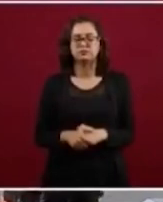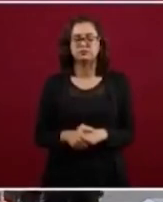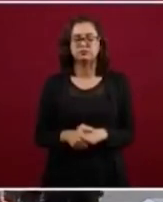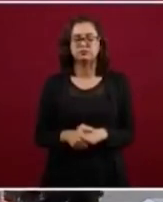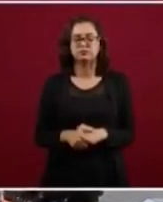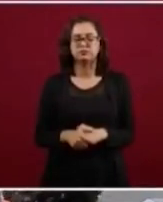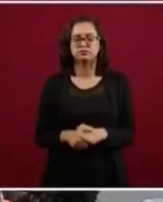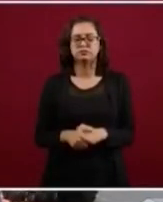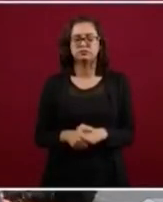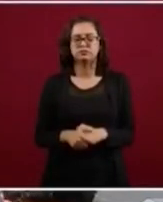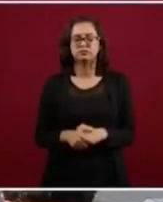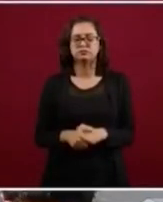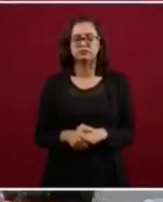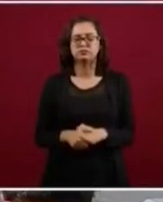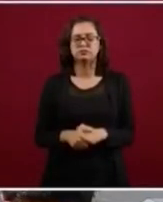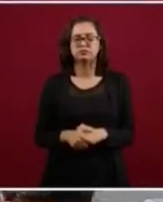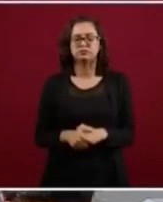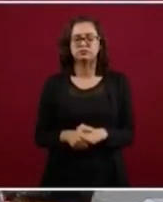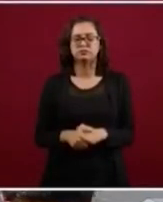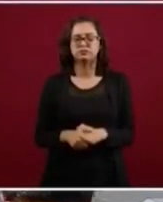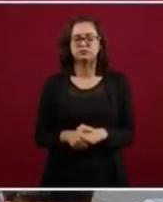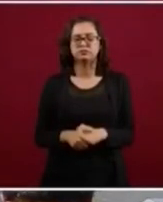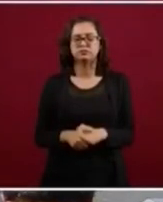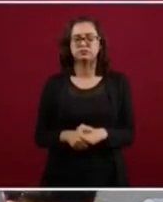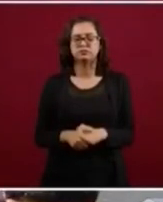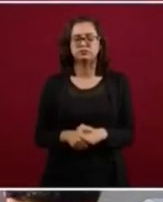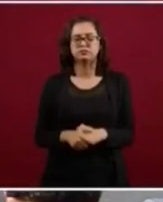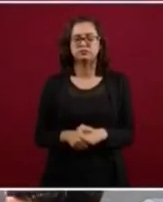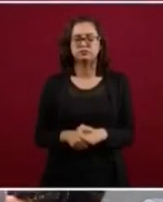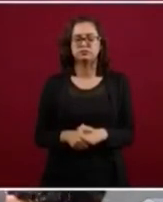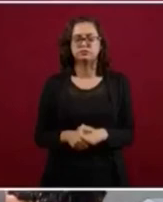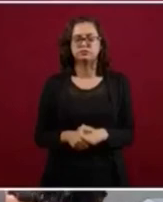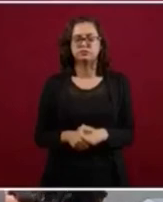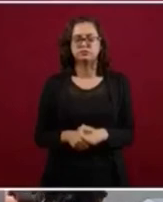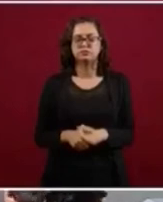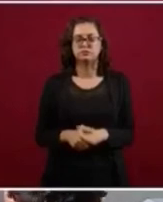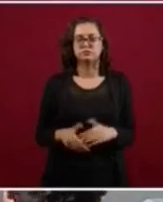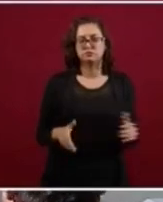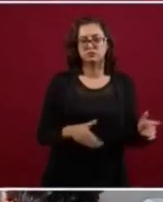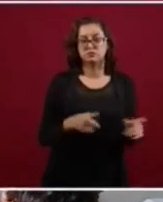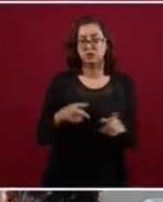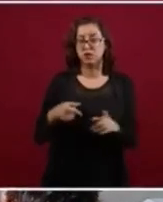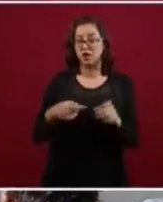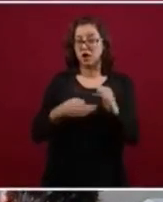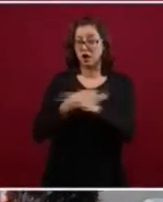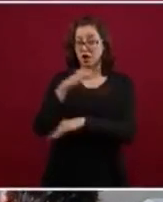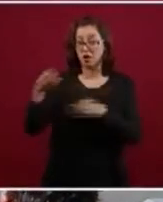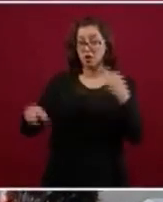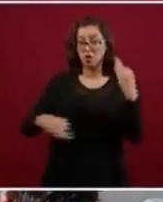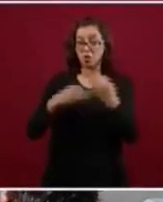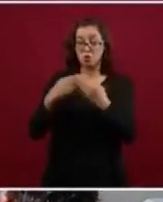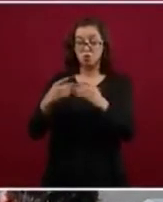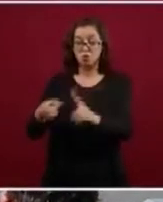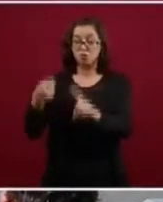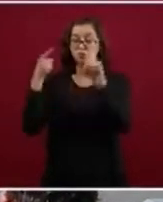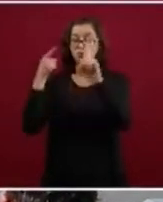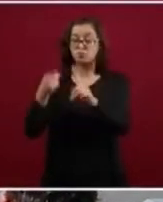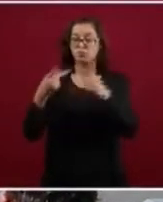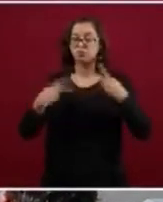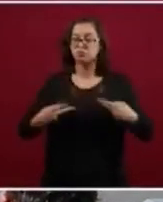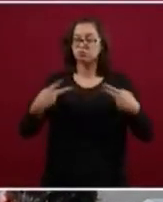Y todo tiene que destinarse para los